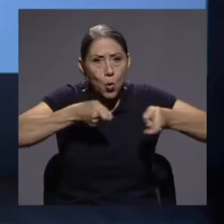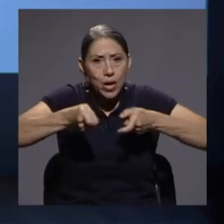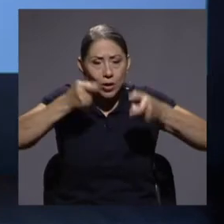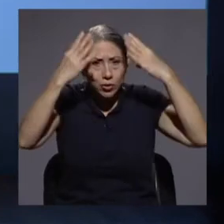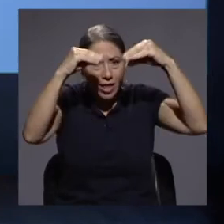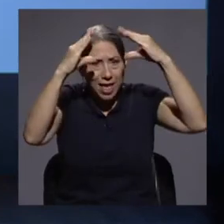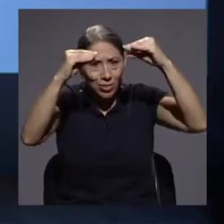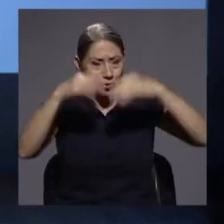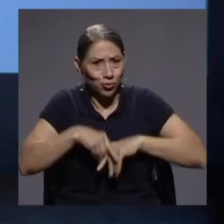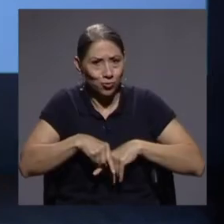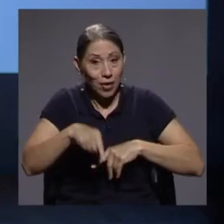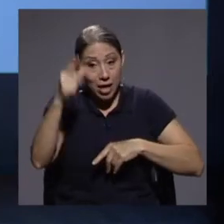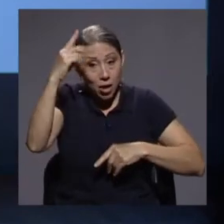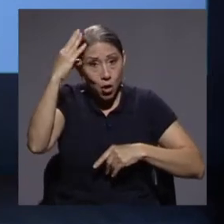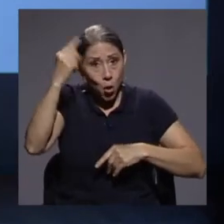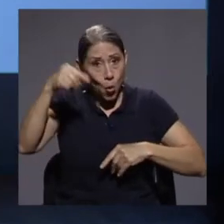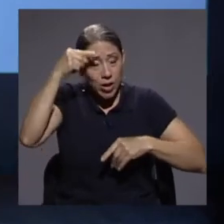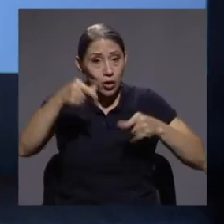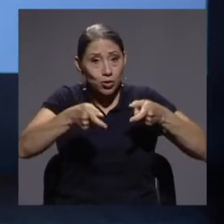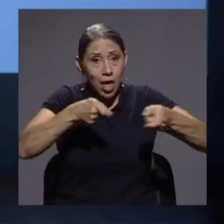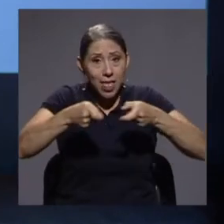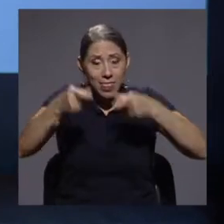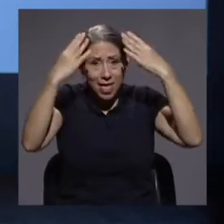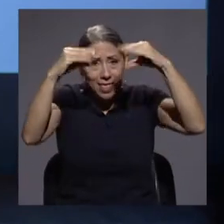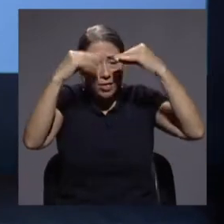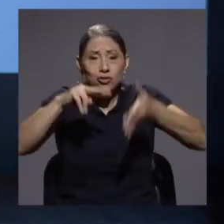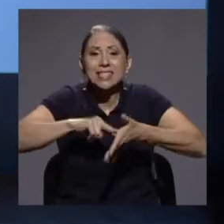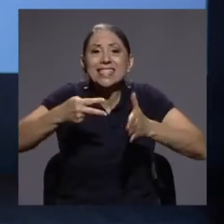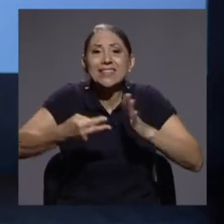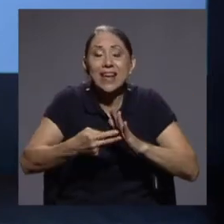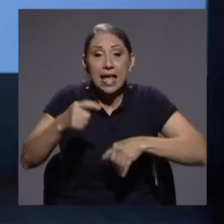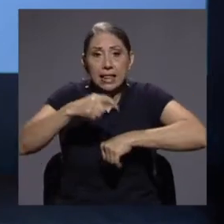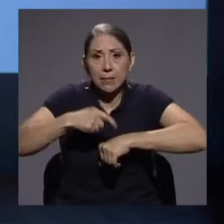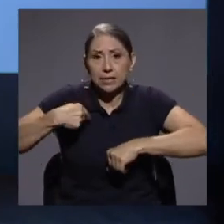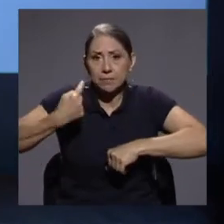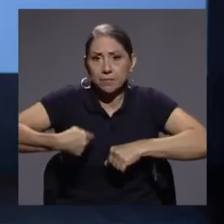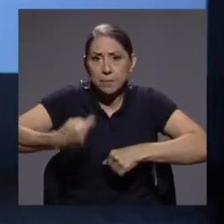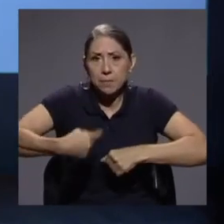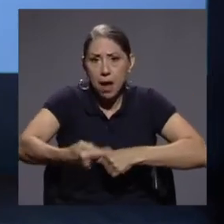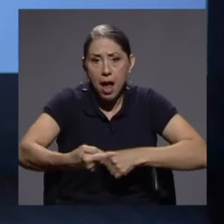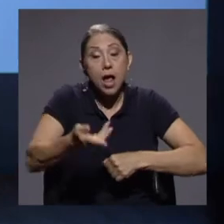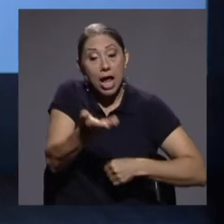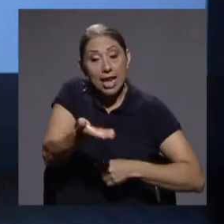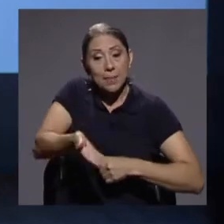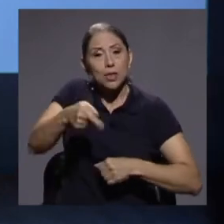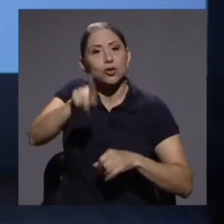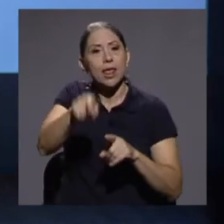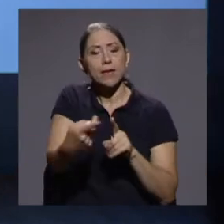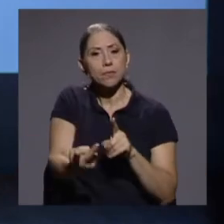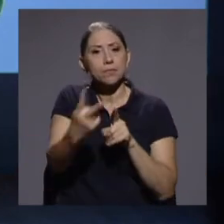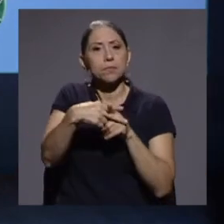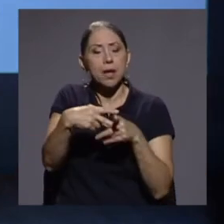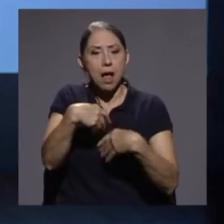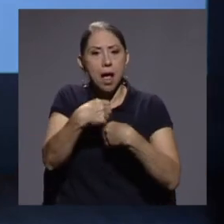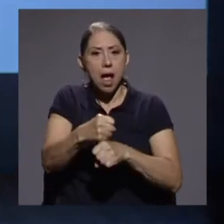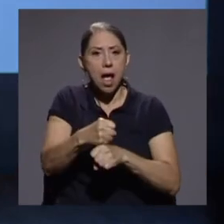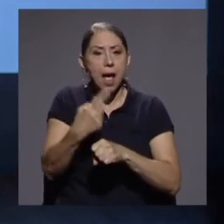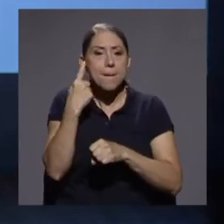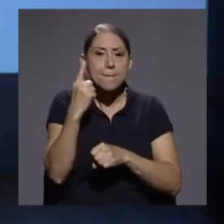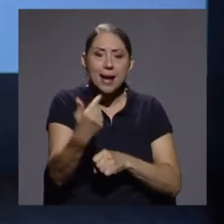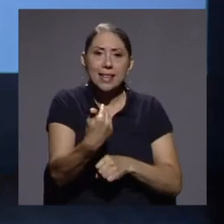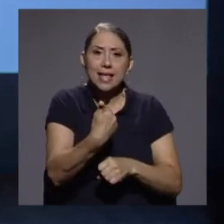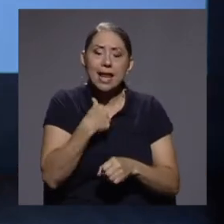datos, nos enfrentamos a una serie de etapas o elementos que hay que implementar y realizar para poder tener un